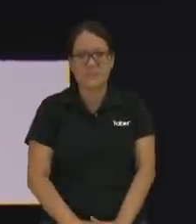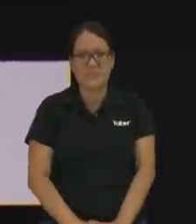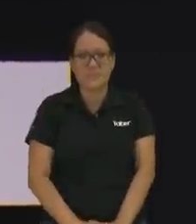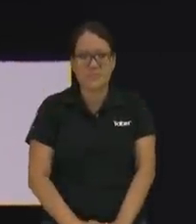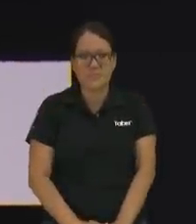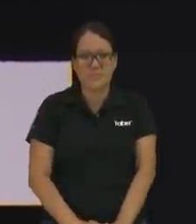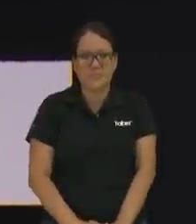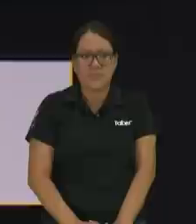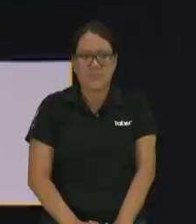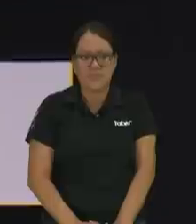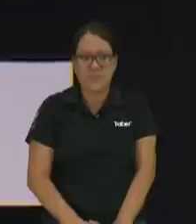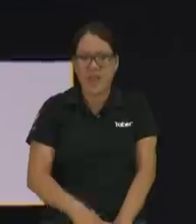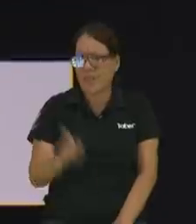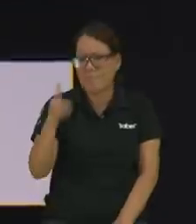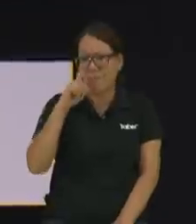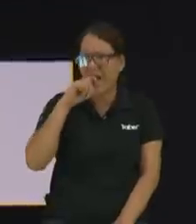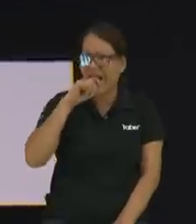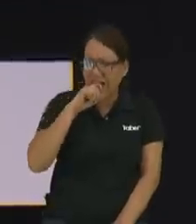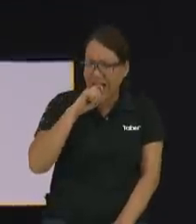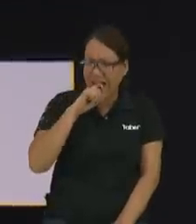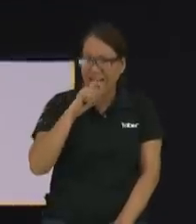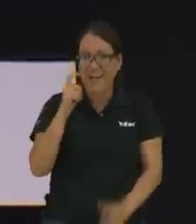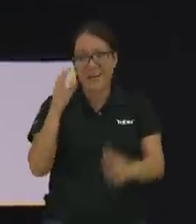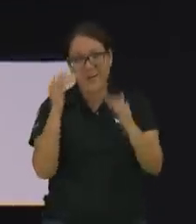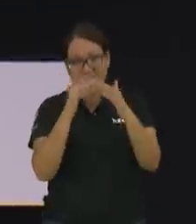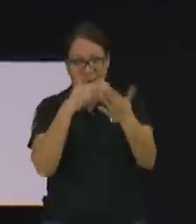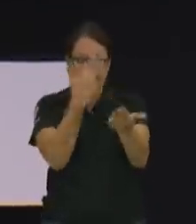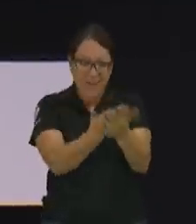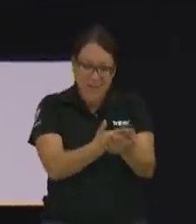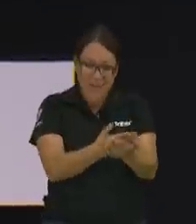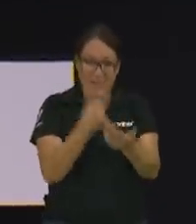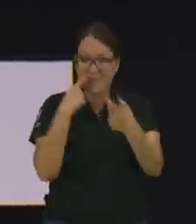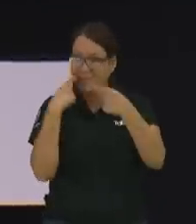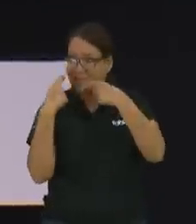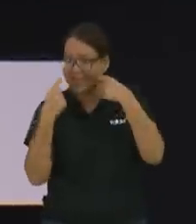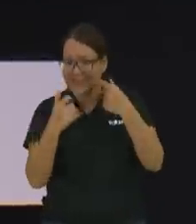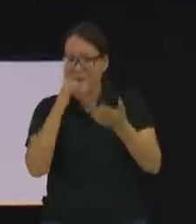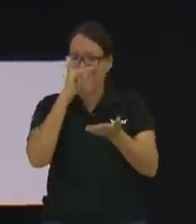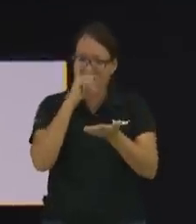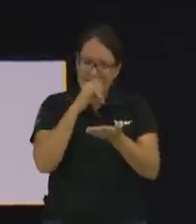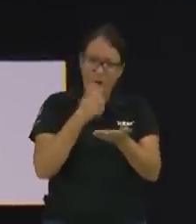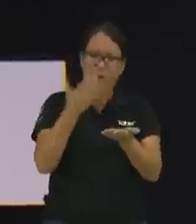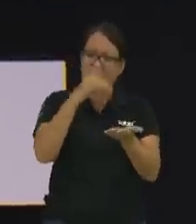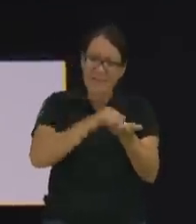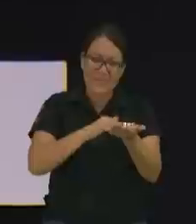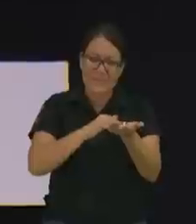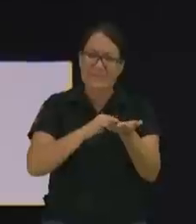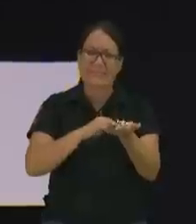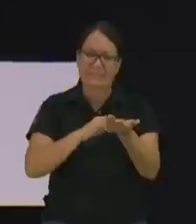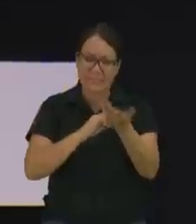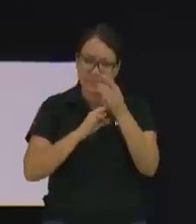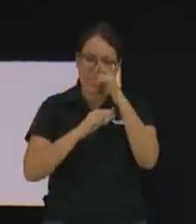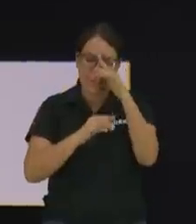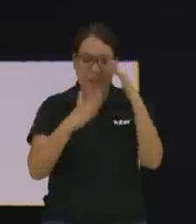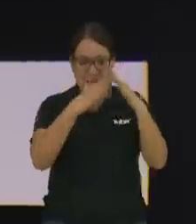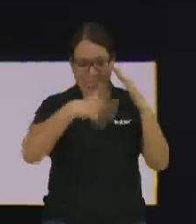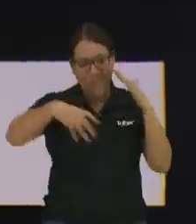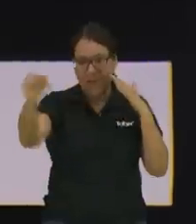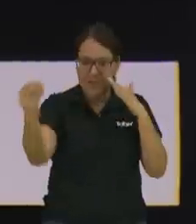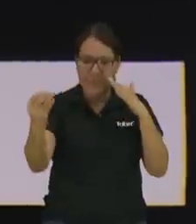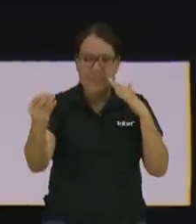y no solo por pobreza, cuando se cae, cuando tropieza, cuando vuelve a beber, cuando se va de su casa,